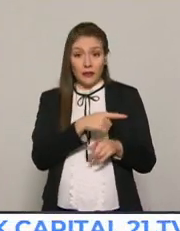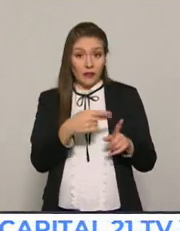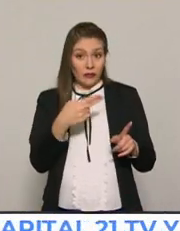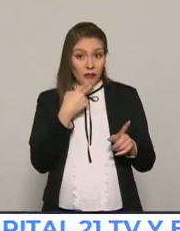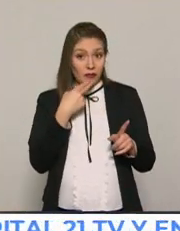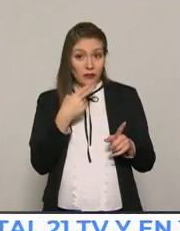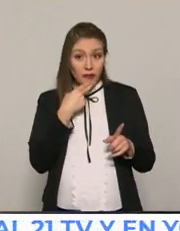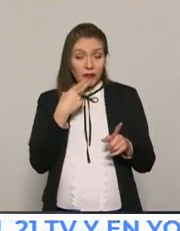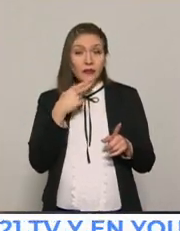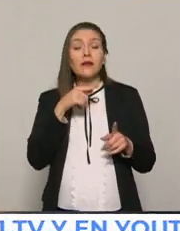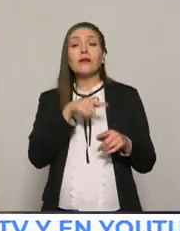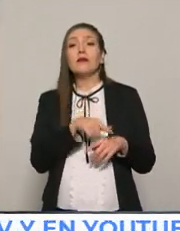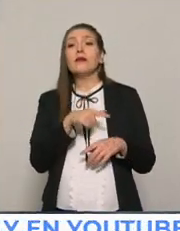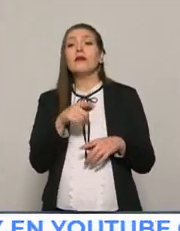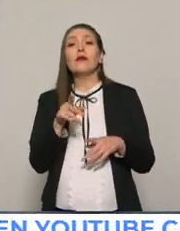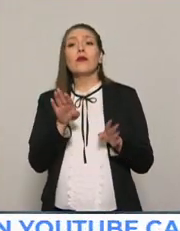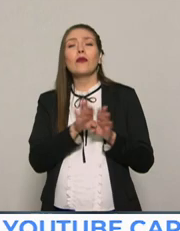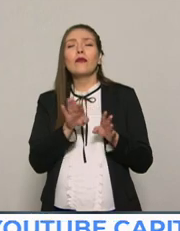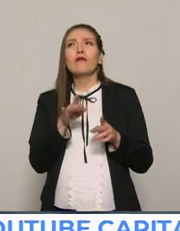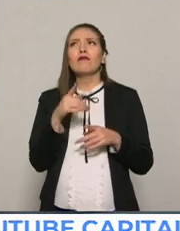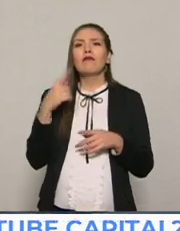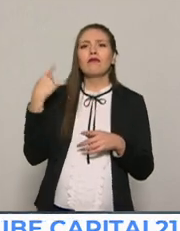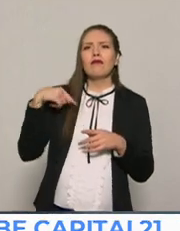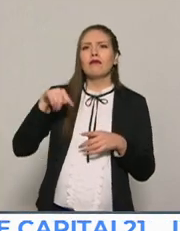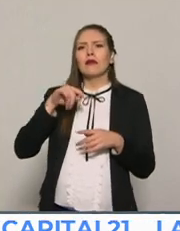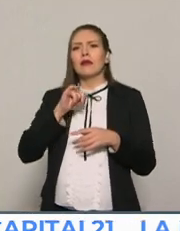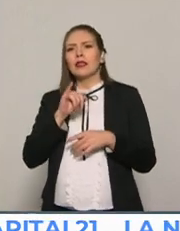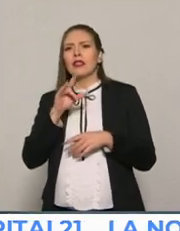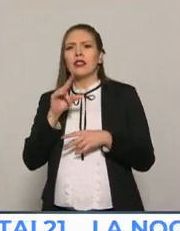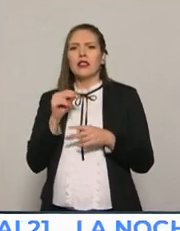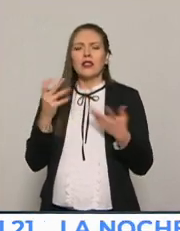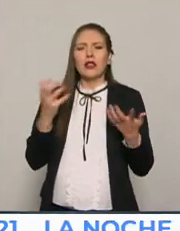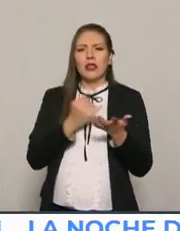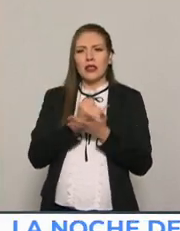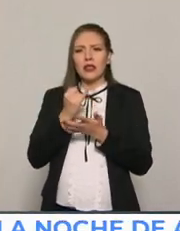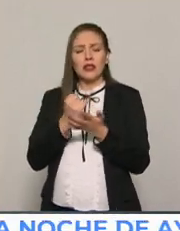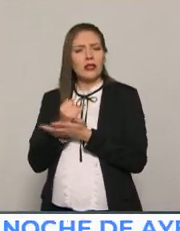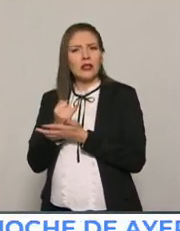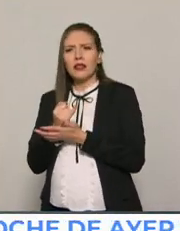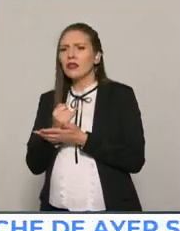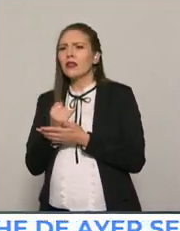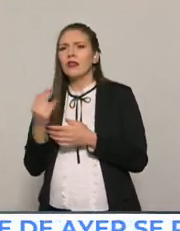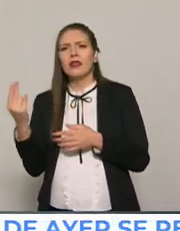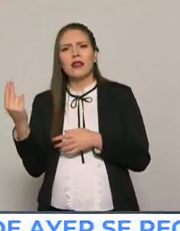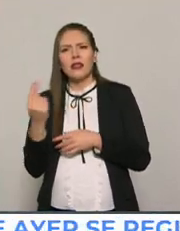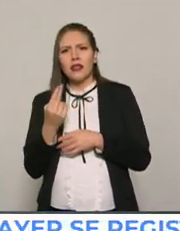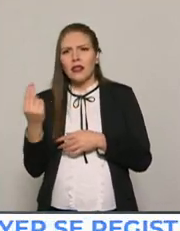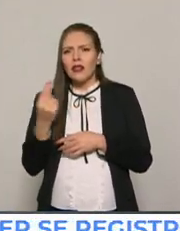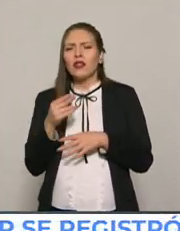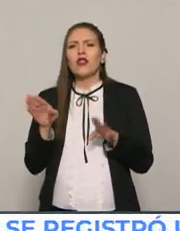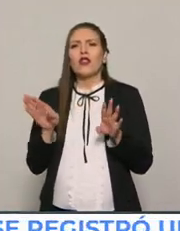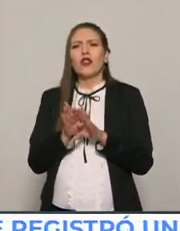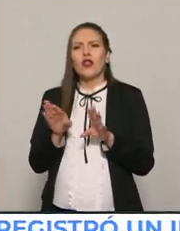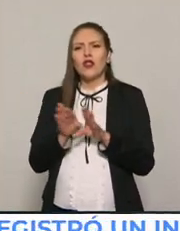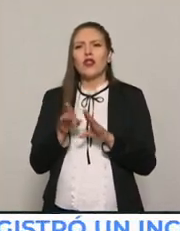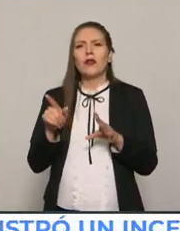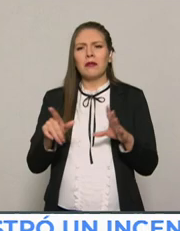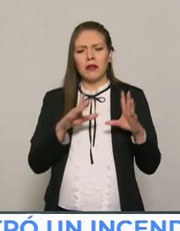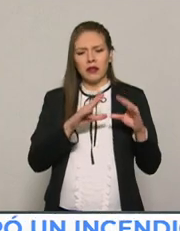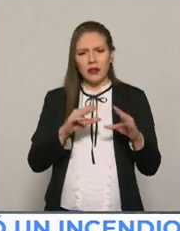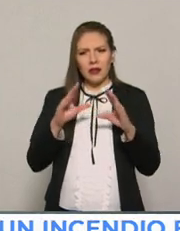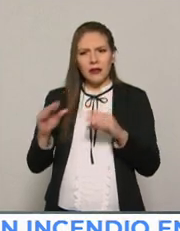crítica, entonces creo que hacen falta, por un lado, políticas educativas que incluyan esas materias para la alfabetización